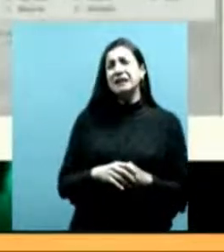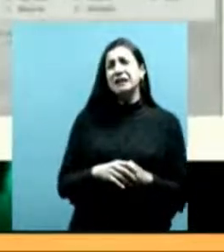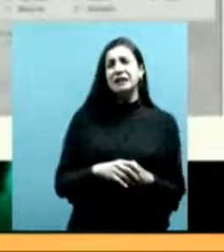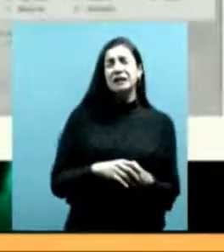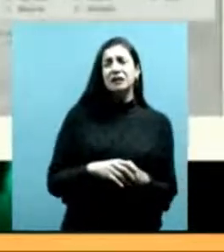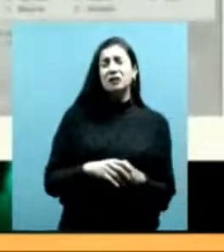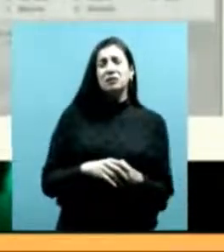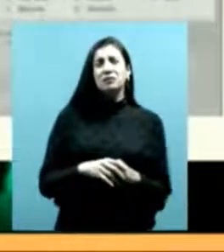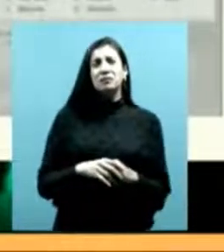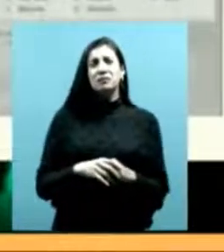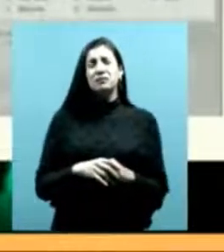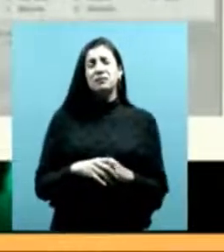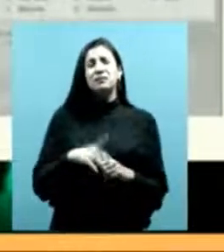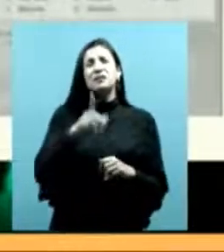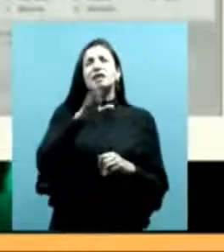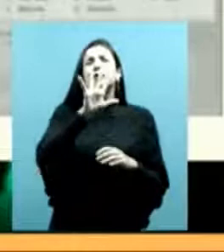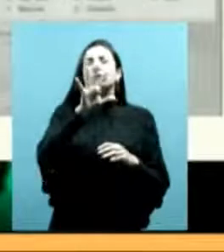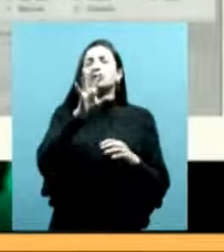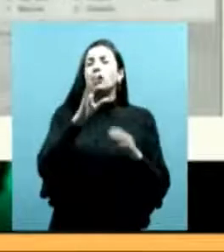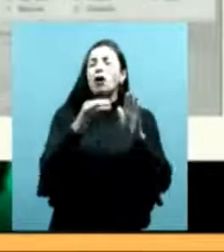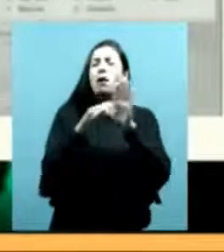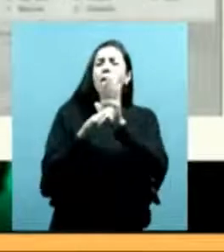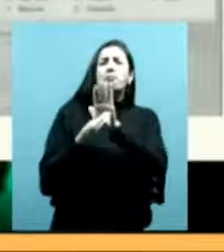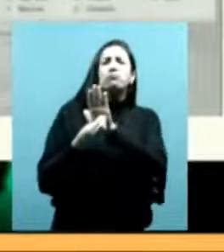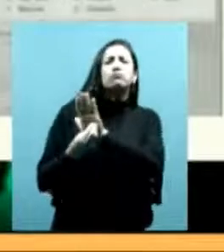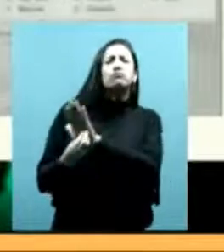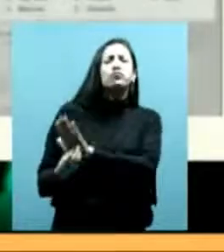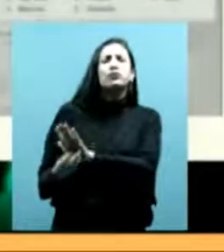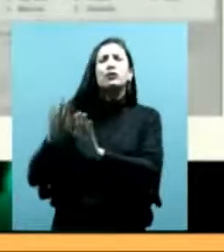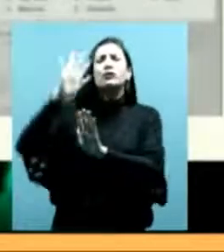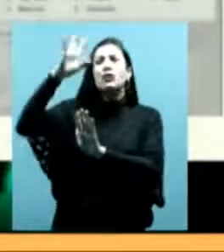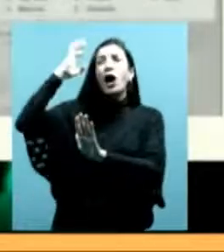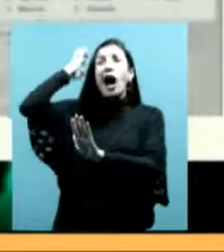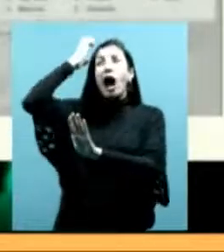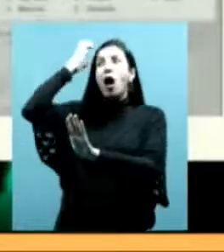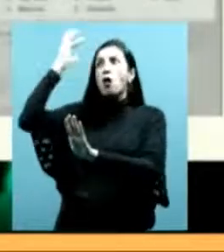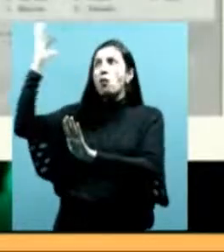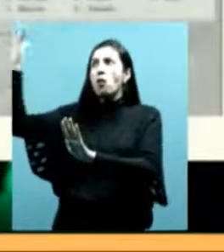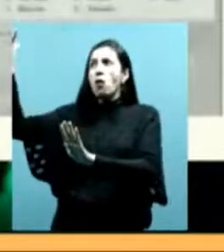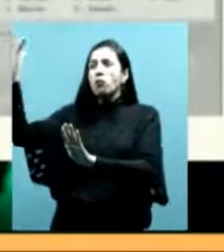constituido por la inmigración europea, es un país en realidad